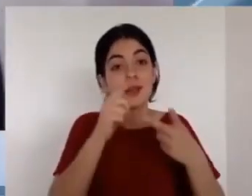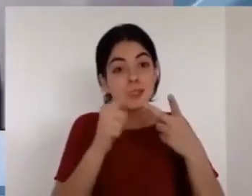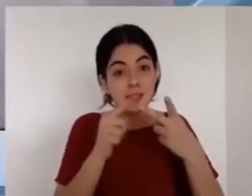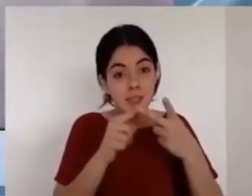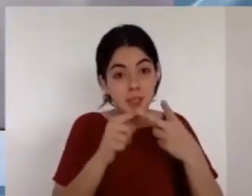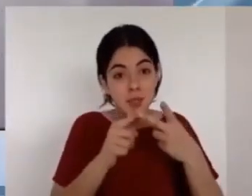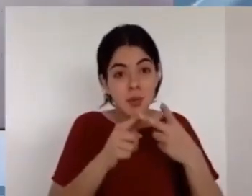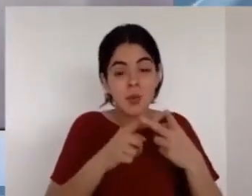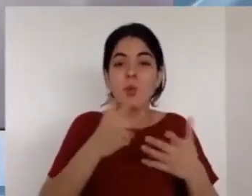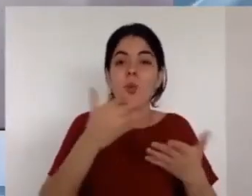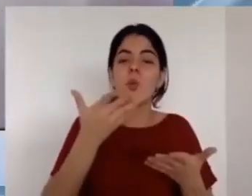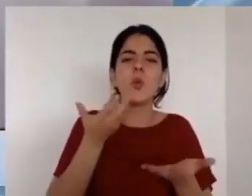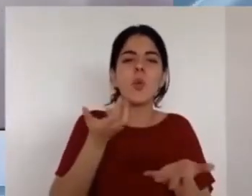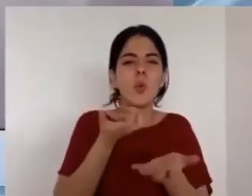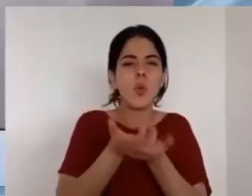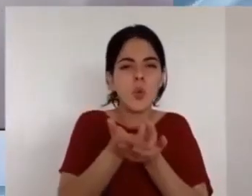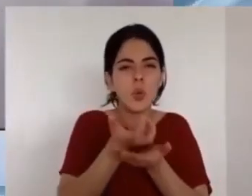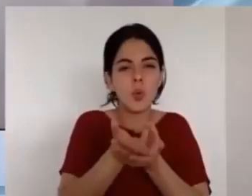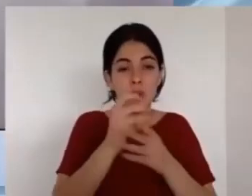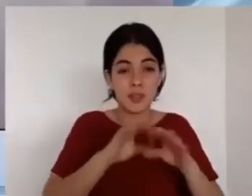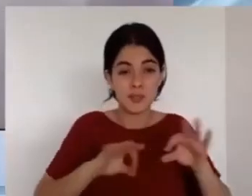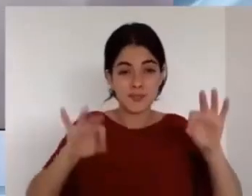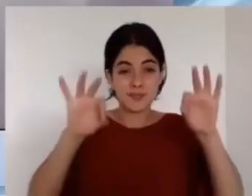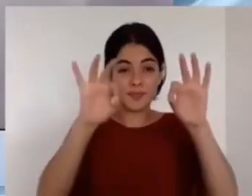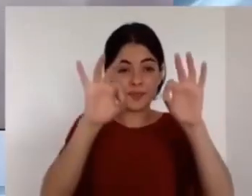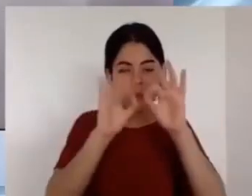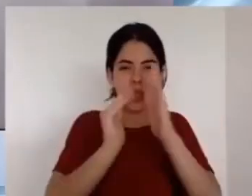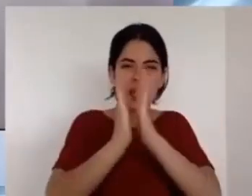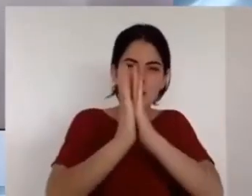espera de nosotros es una vida de oración